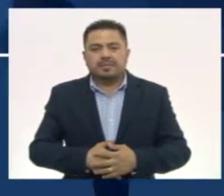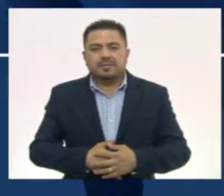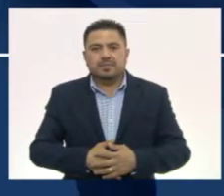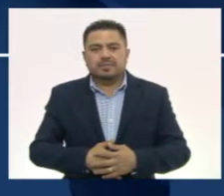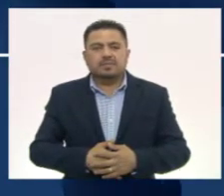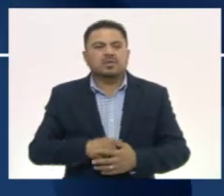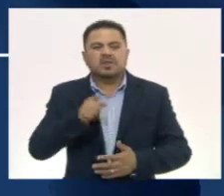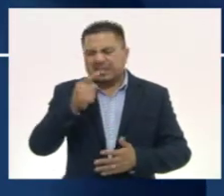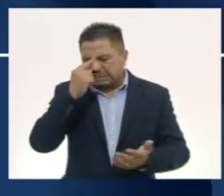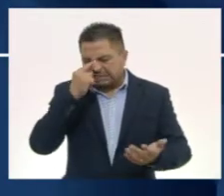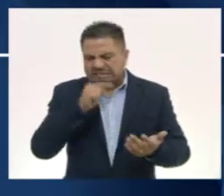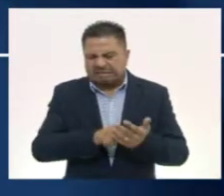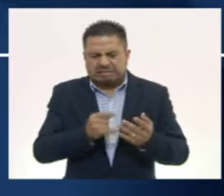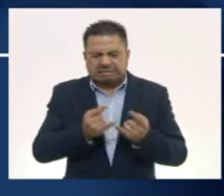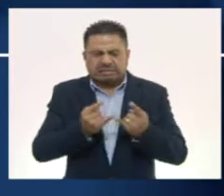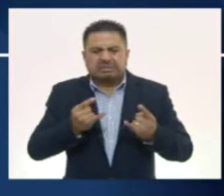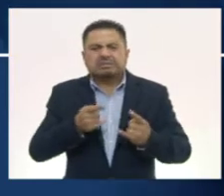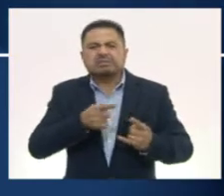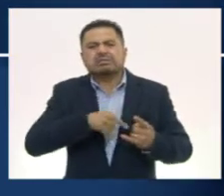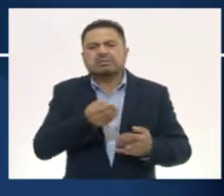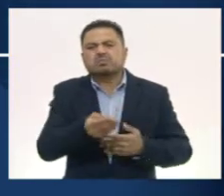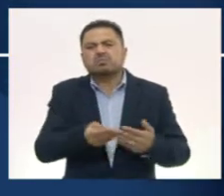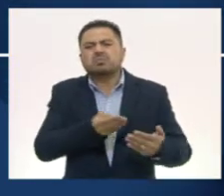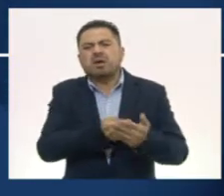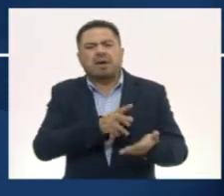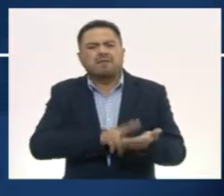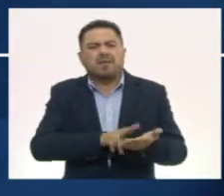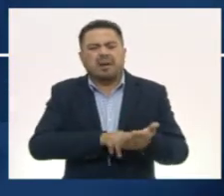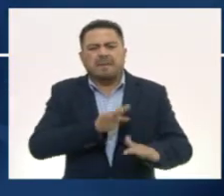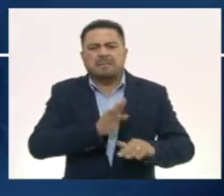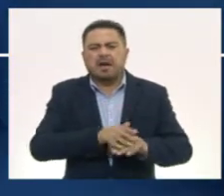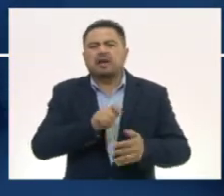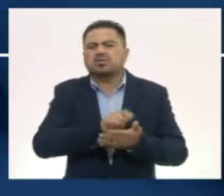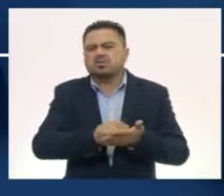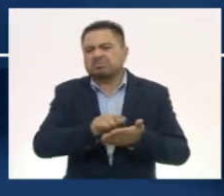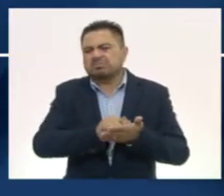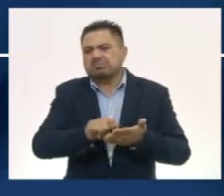¿O qué creen que los historiadores le otorgan tanto valor a la escritura?